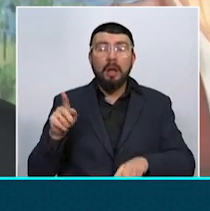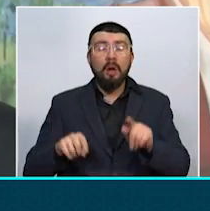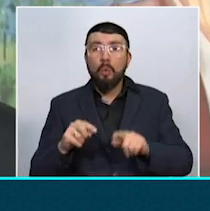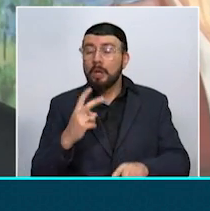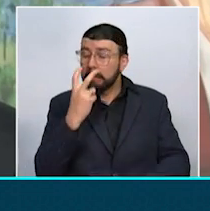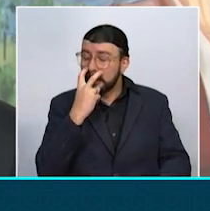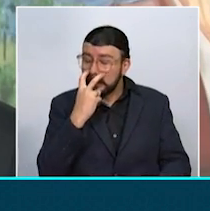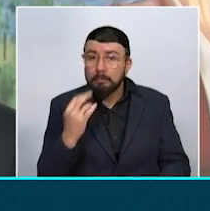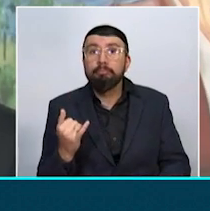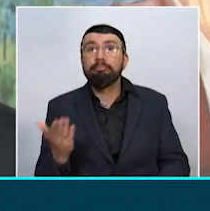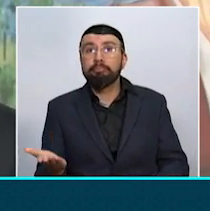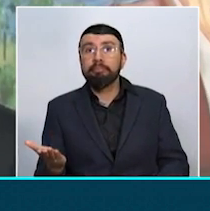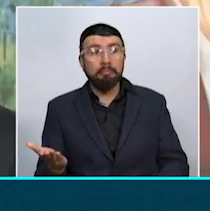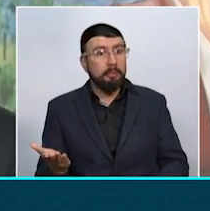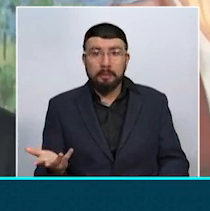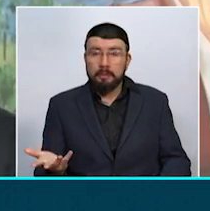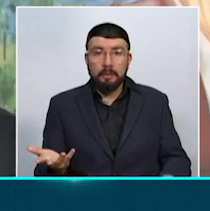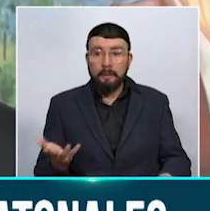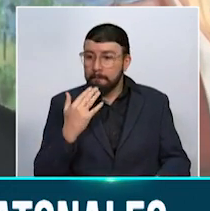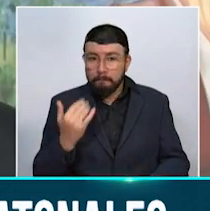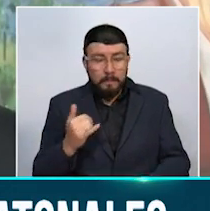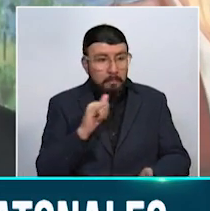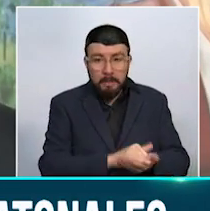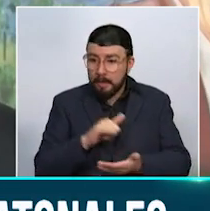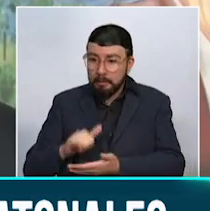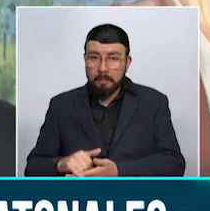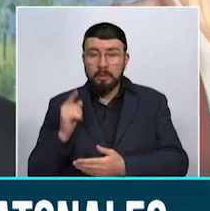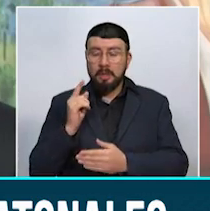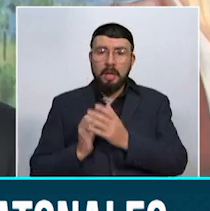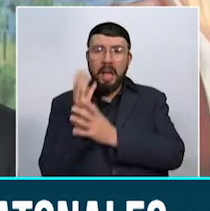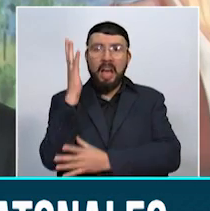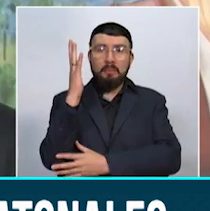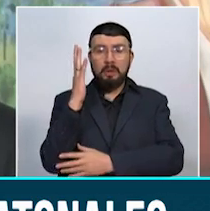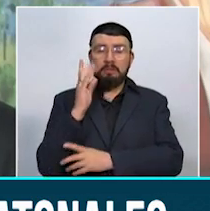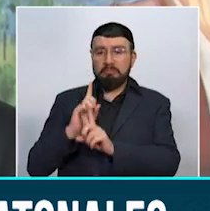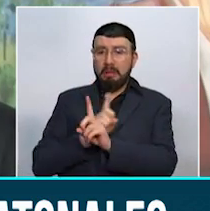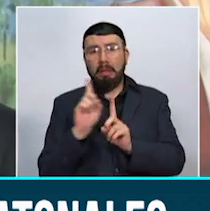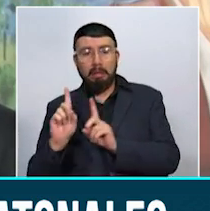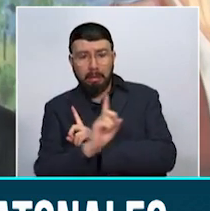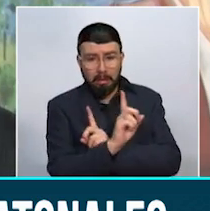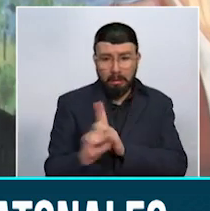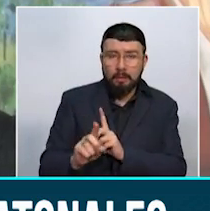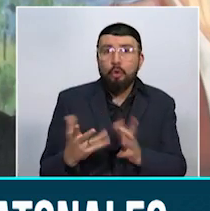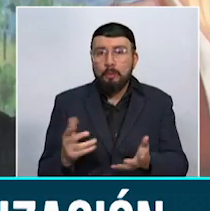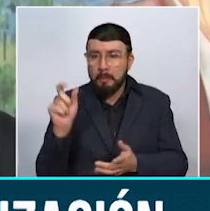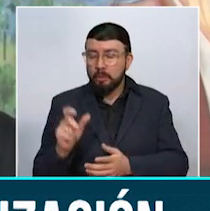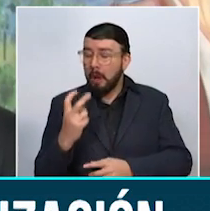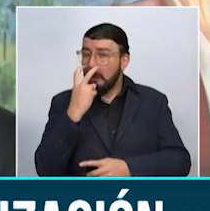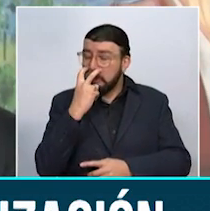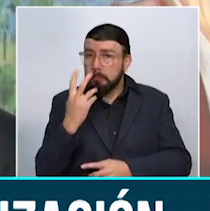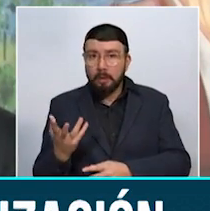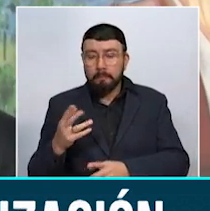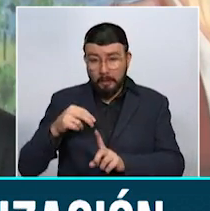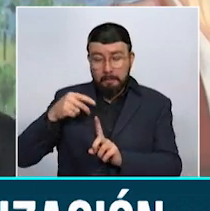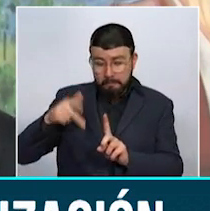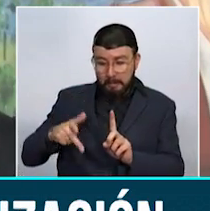ejemplo, quedó en medio de donde están establecidos los postes y los árboles. ¿Qué significa? Que una persona invidente por los senderos